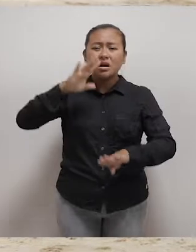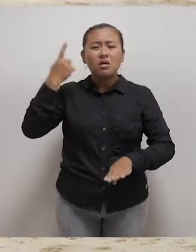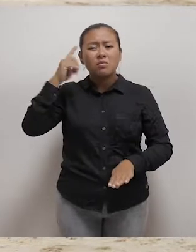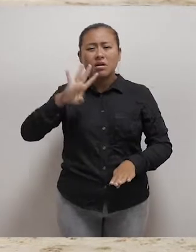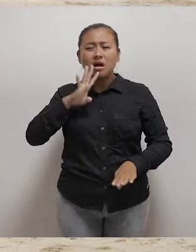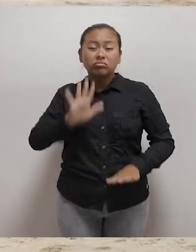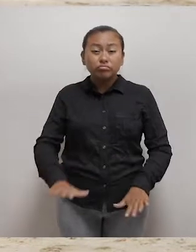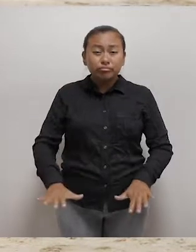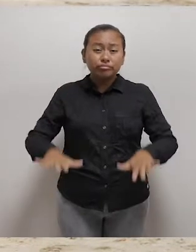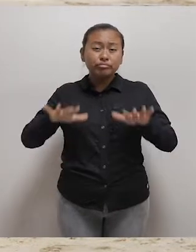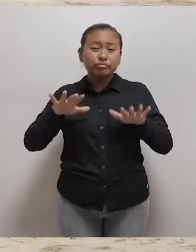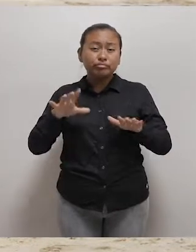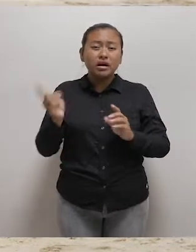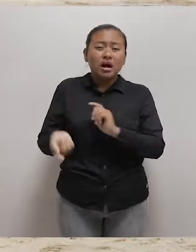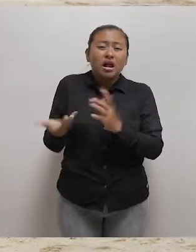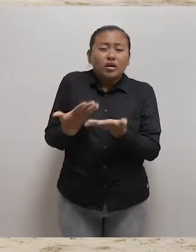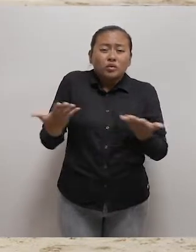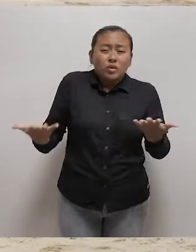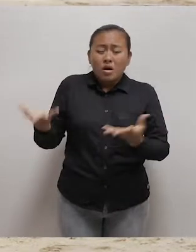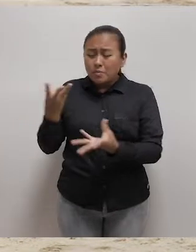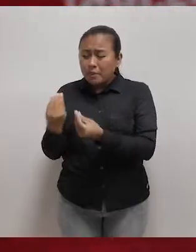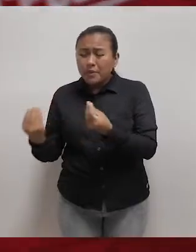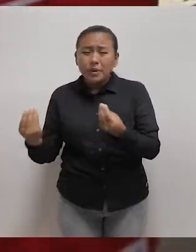halagación, las cosas se mojaban.